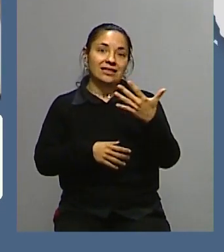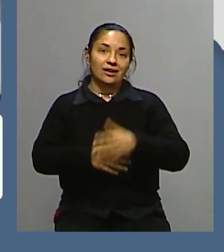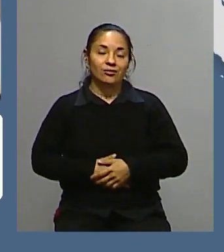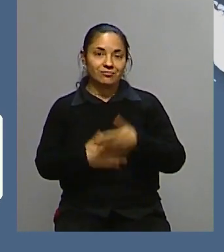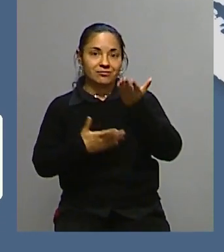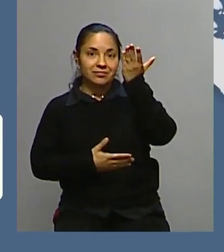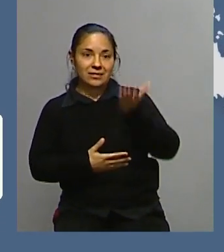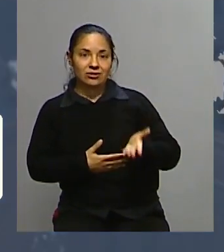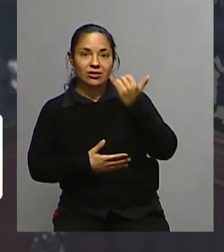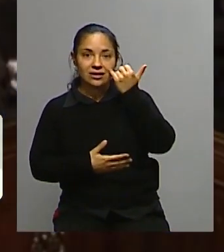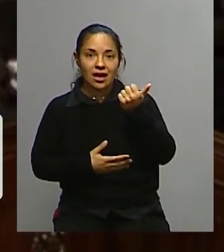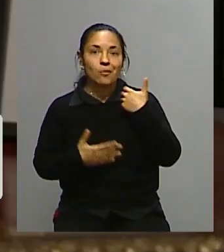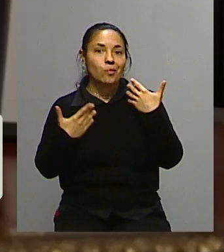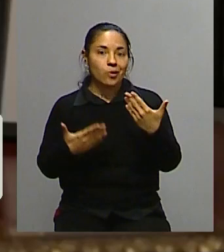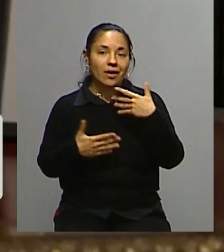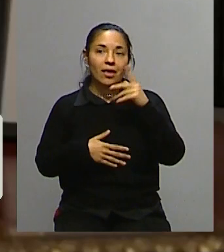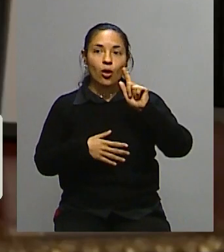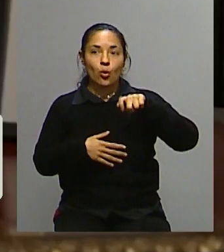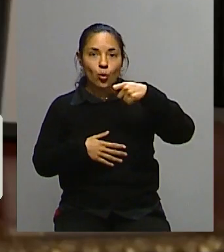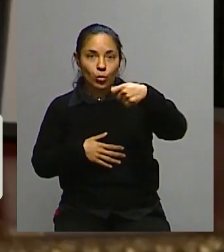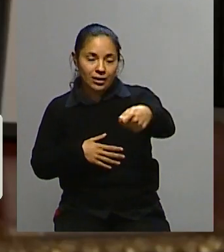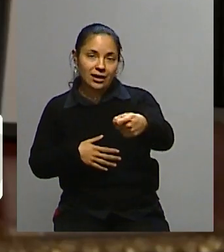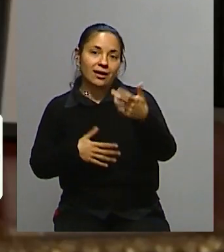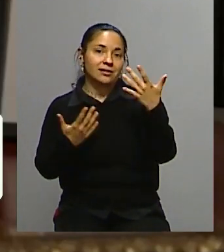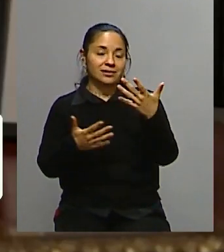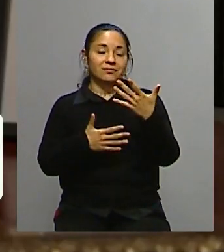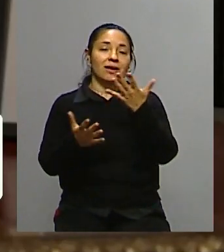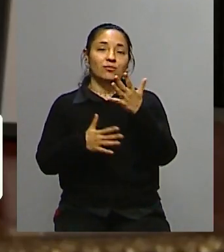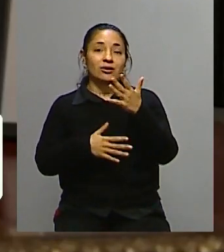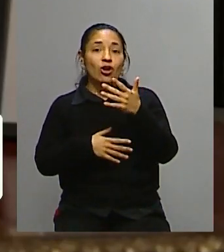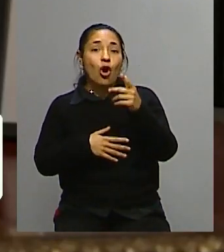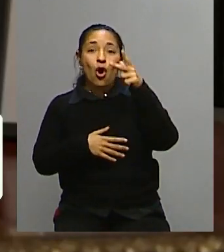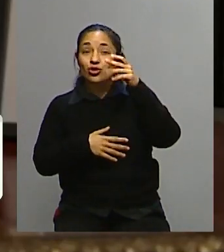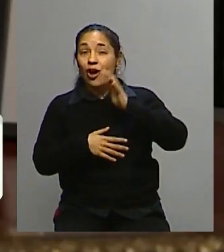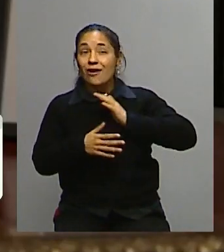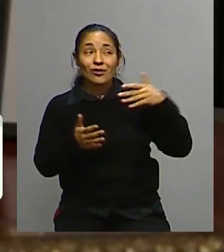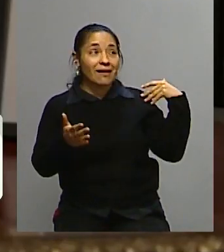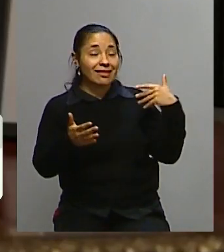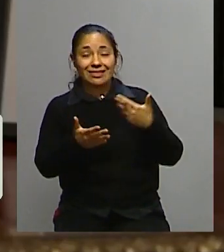normalmente ya podría estar jubilada desde hace, por lo menos, no sé, 8 años.